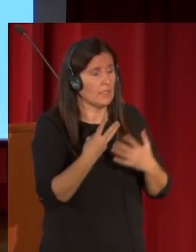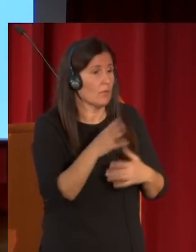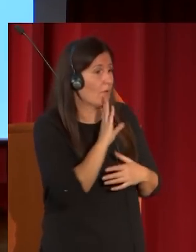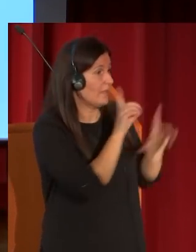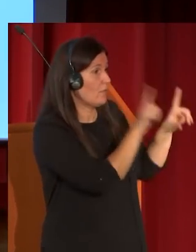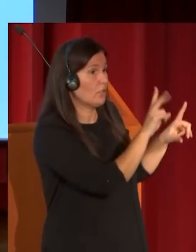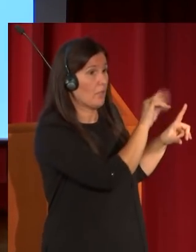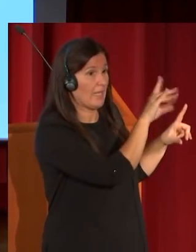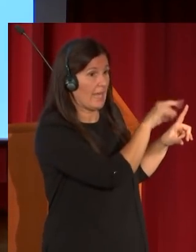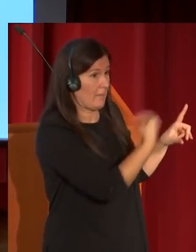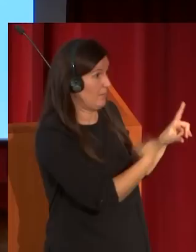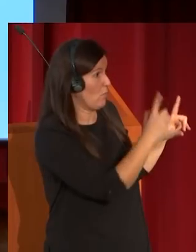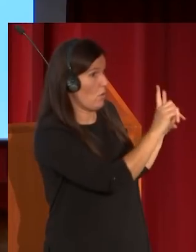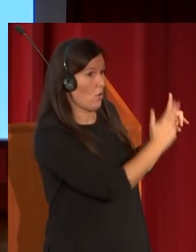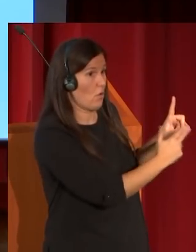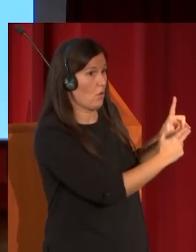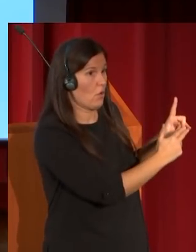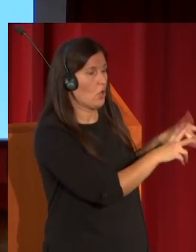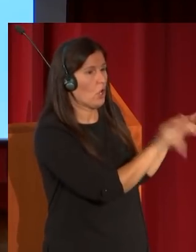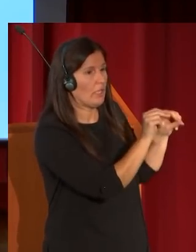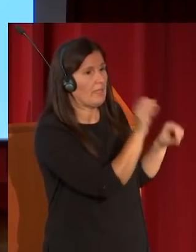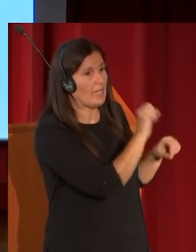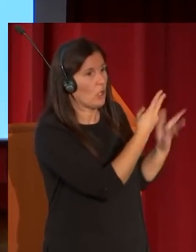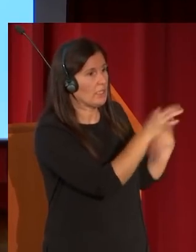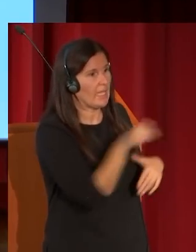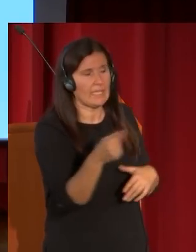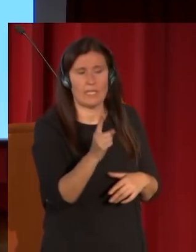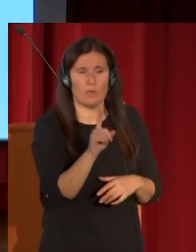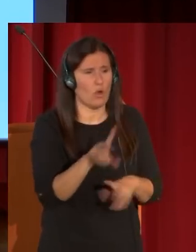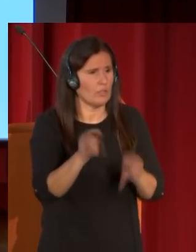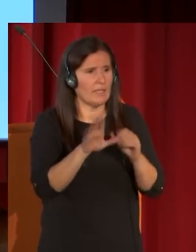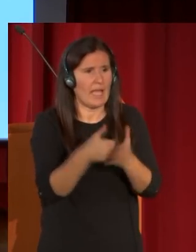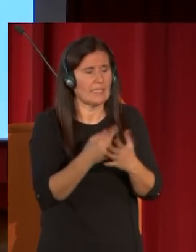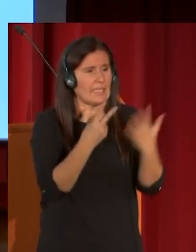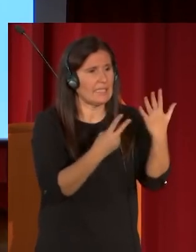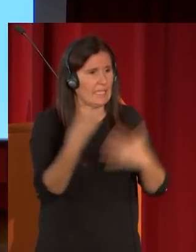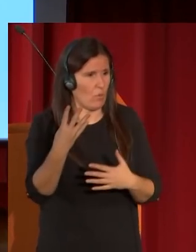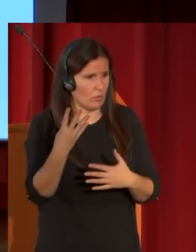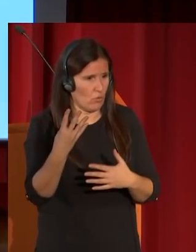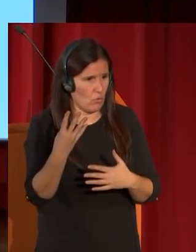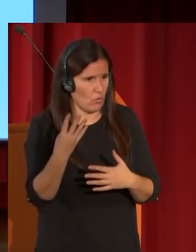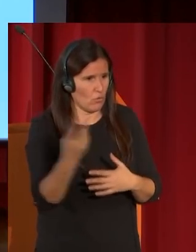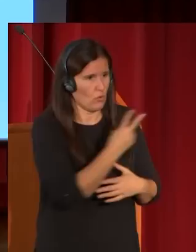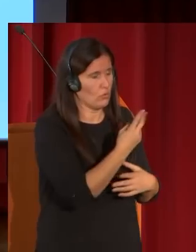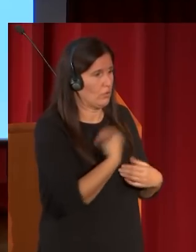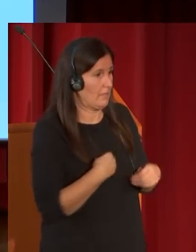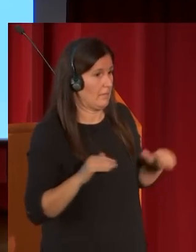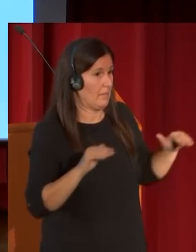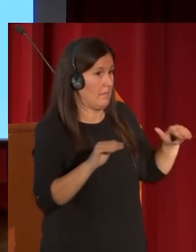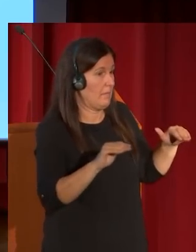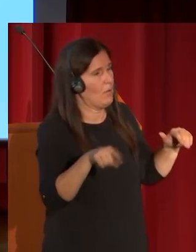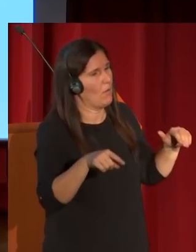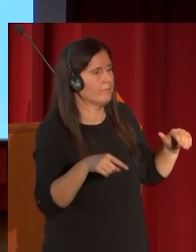pero mientras que la vicaría lo termina y 20 en el 70 este no lo termina hasta el 74 realmente el